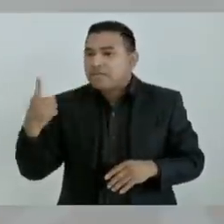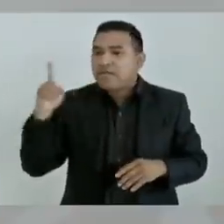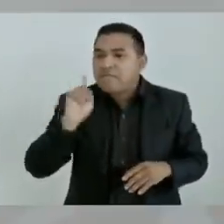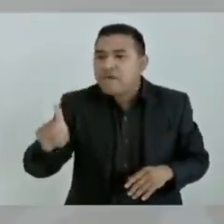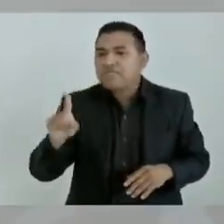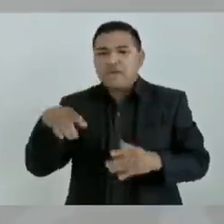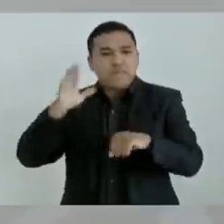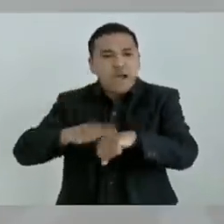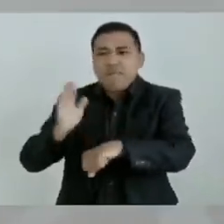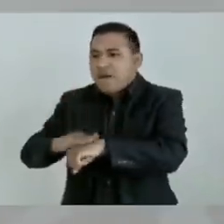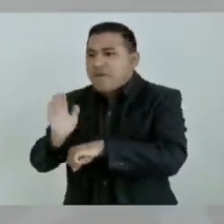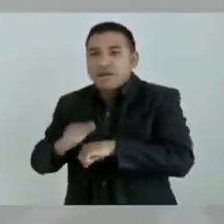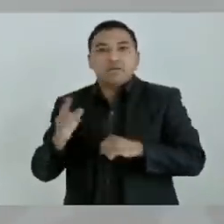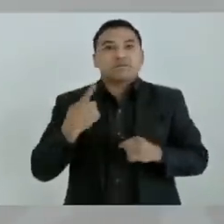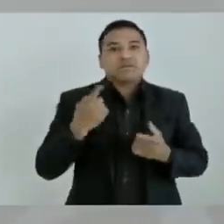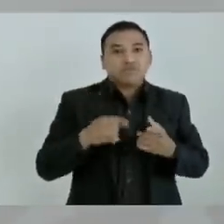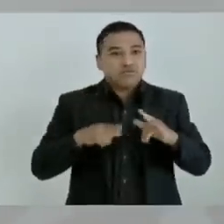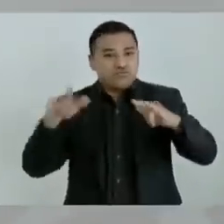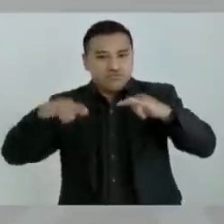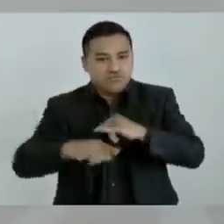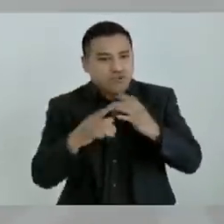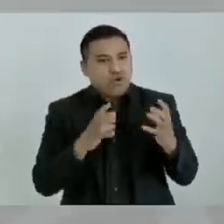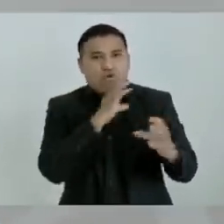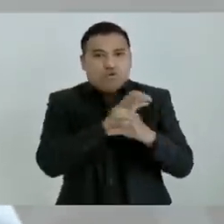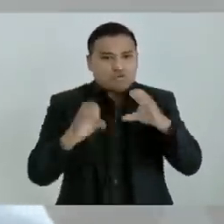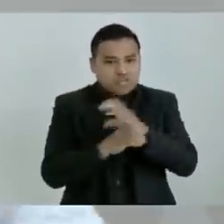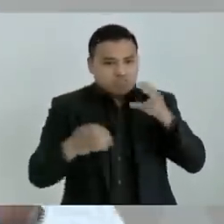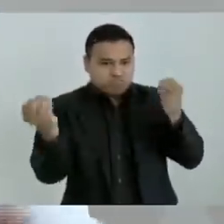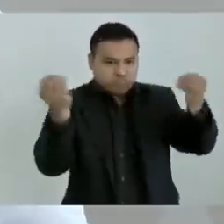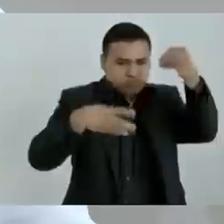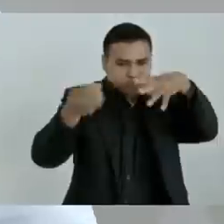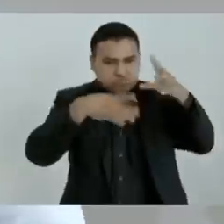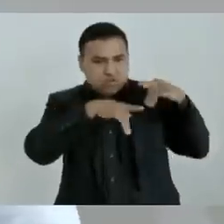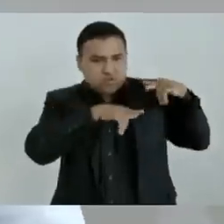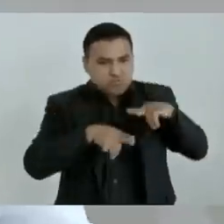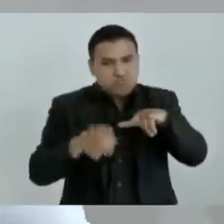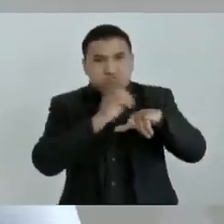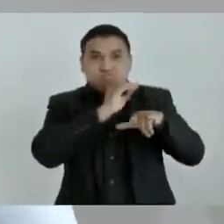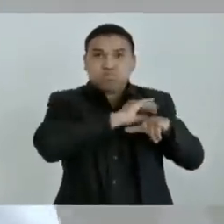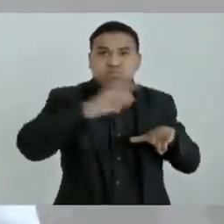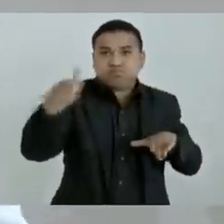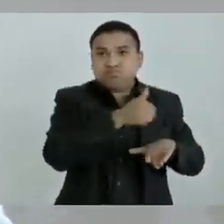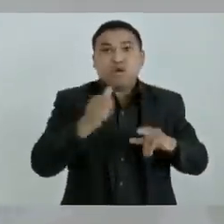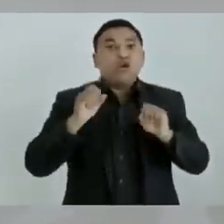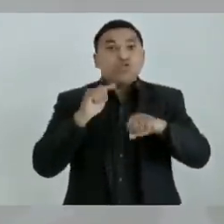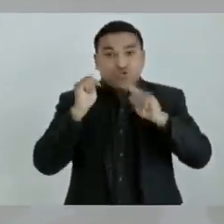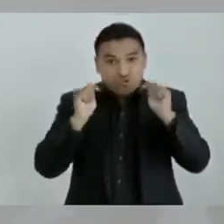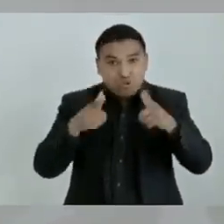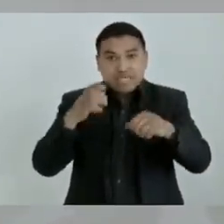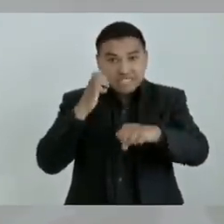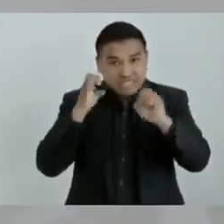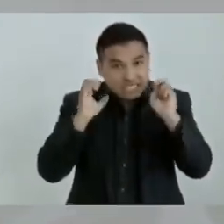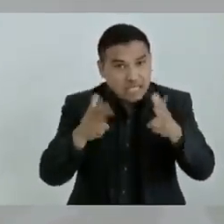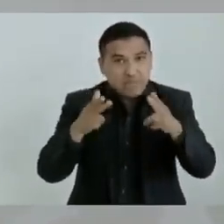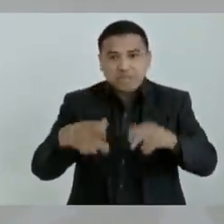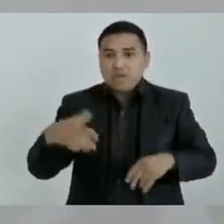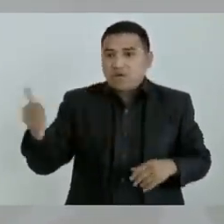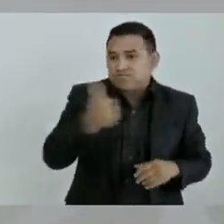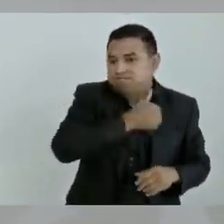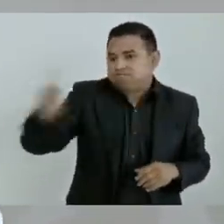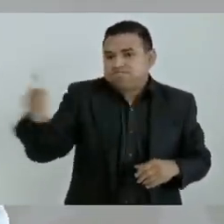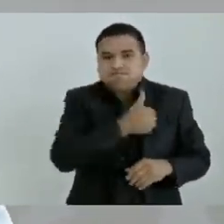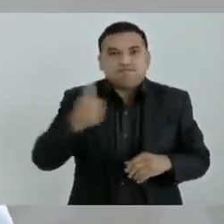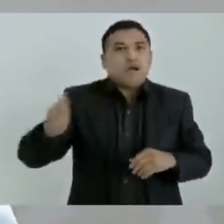necesidad, vamos a empezar con el hangar de carga, para que Tuxla Gutiérrez, Chiapas, sea un centro de